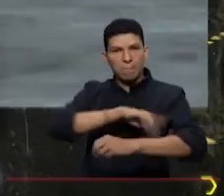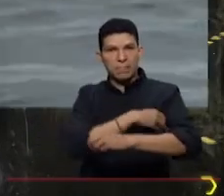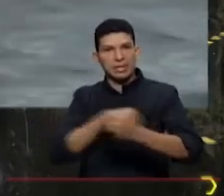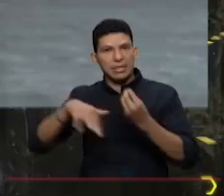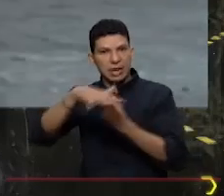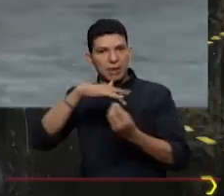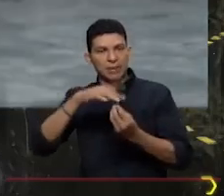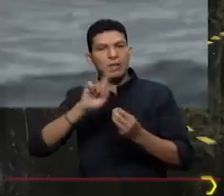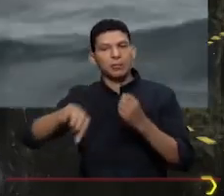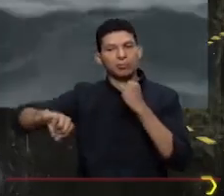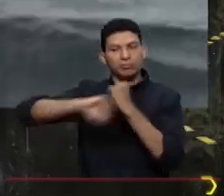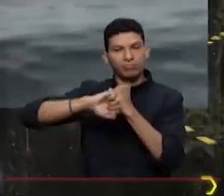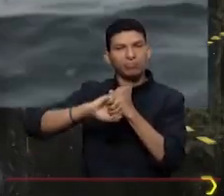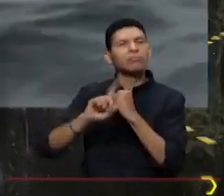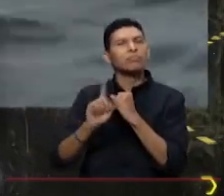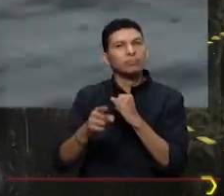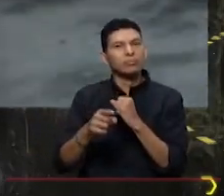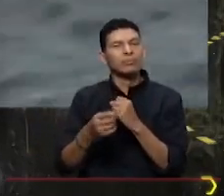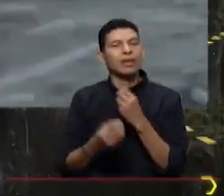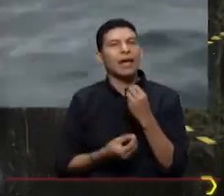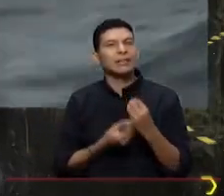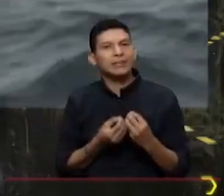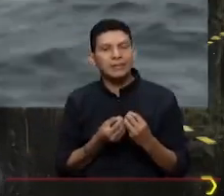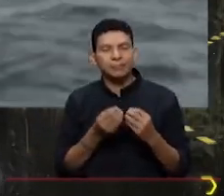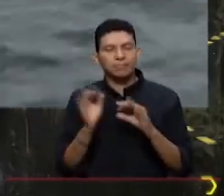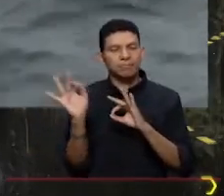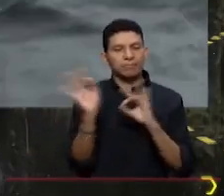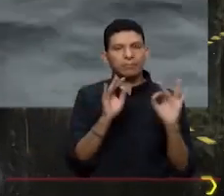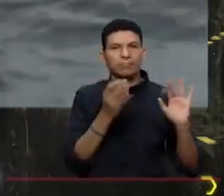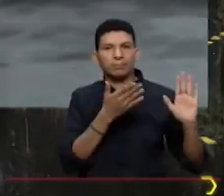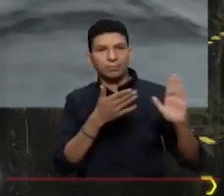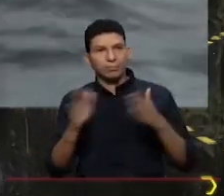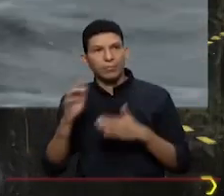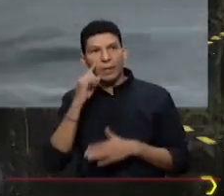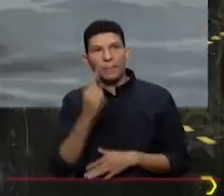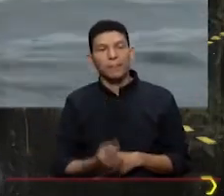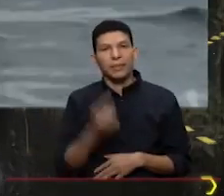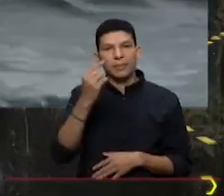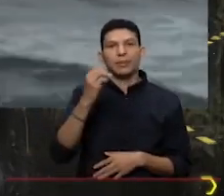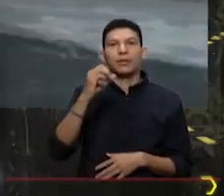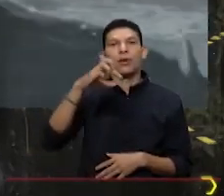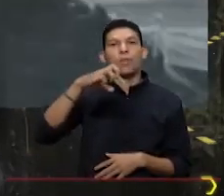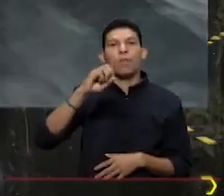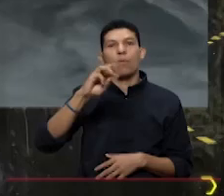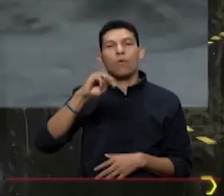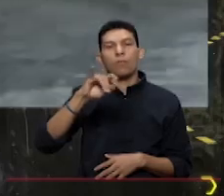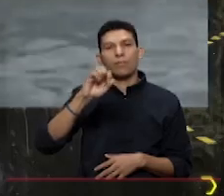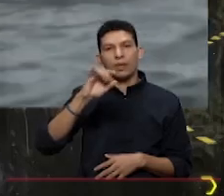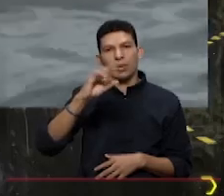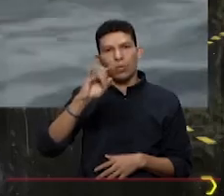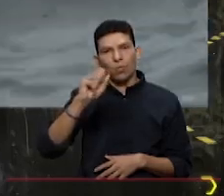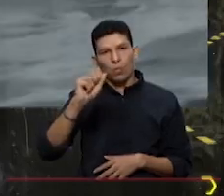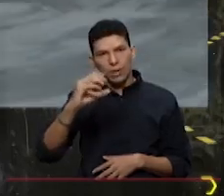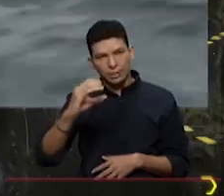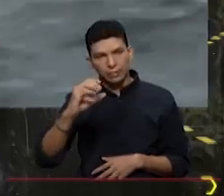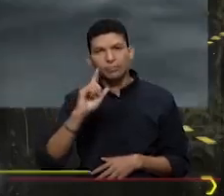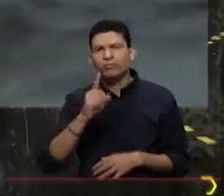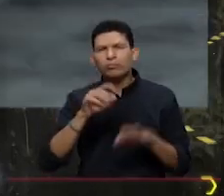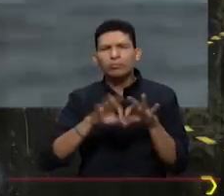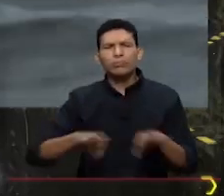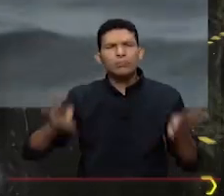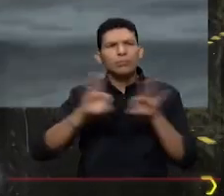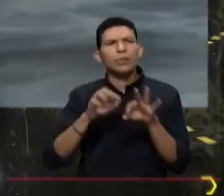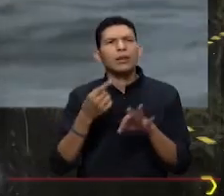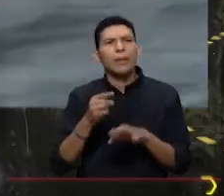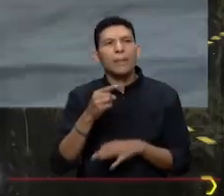Medio Ambiente también apoyando, hace la planificación del primer OMEGWAT del país. La gran importancia que tiene